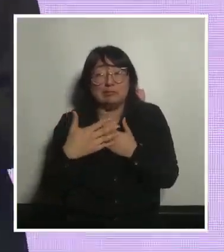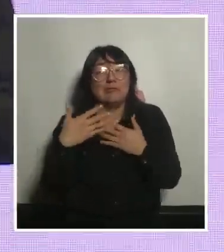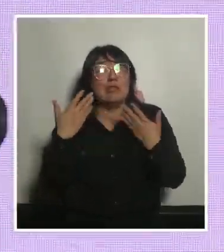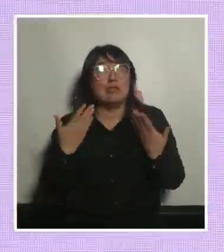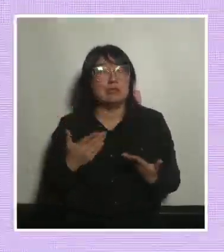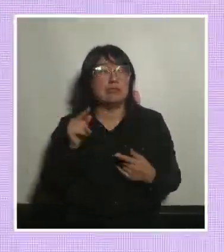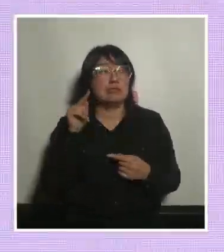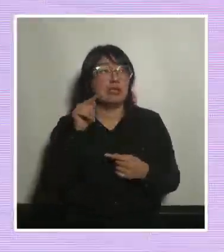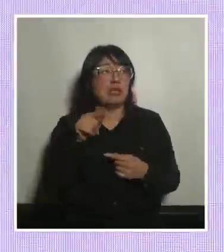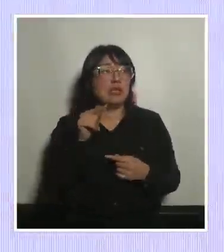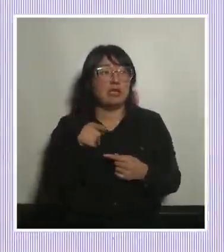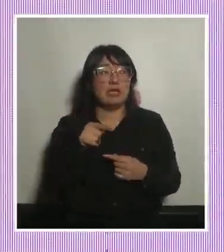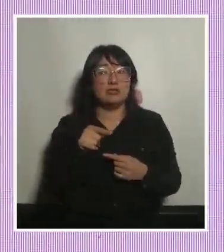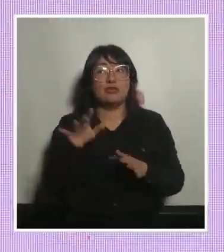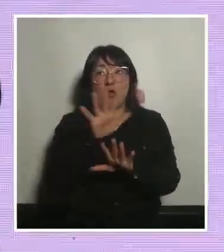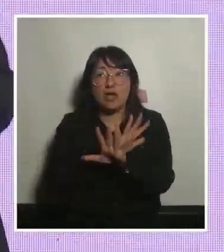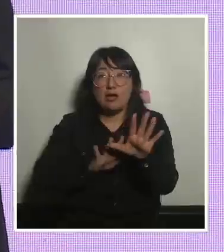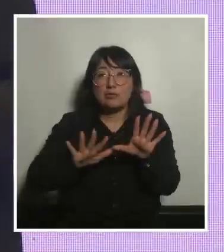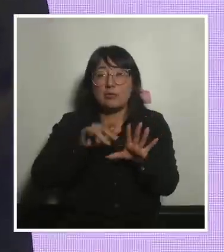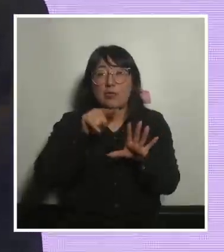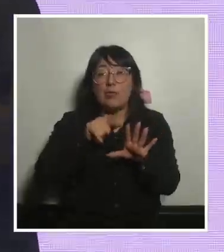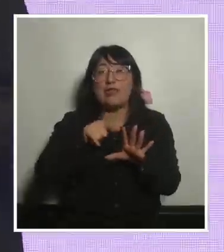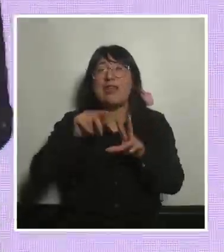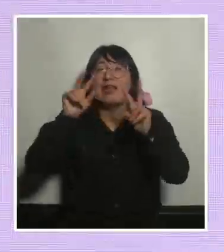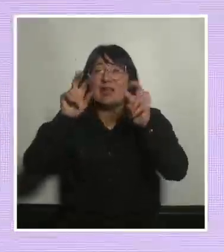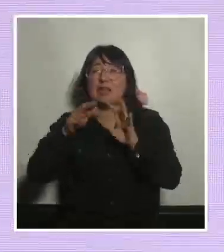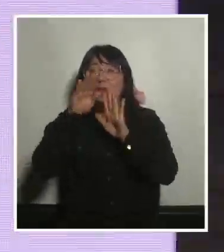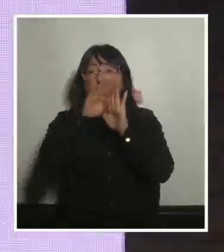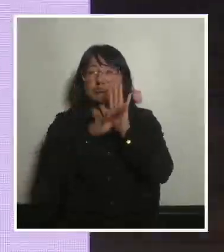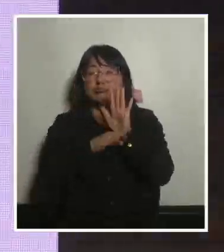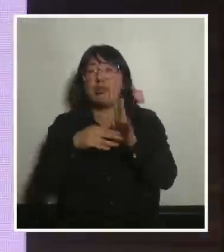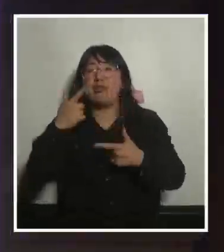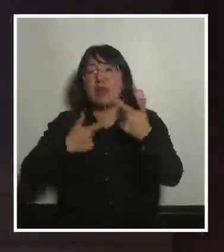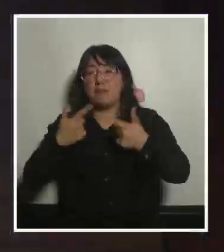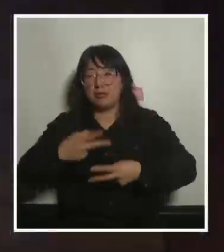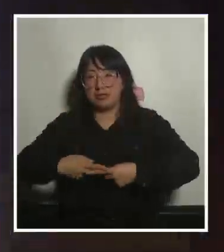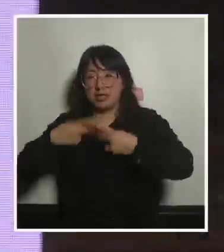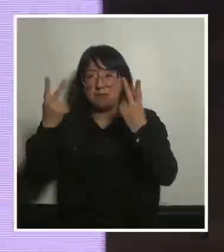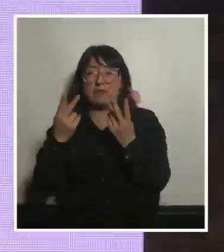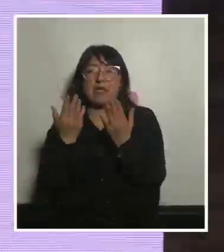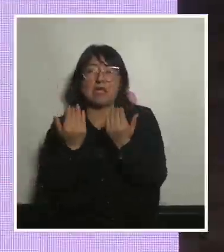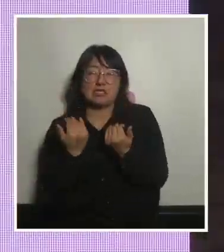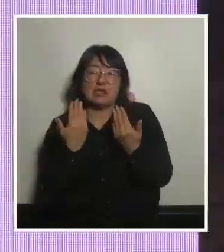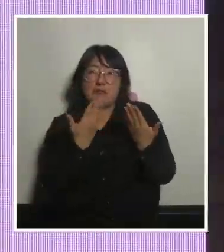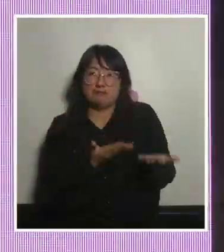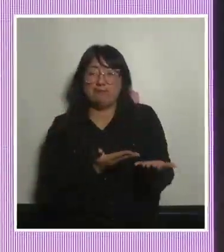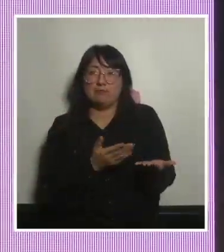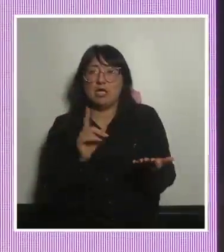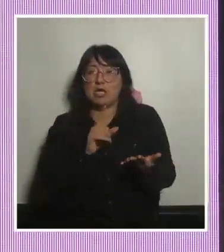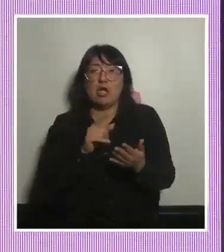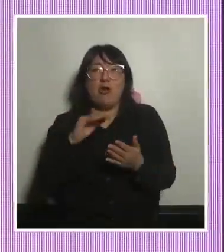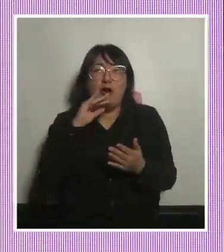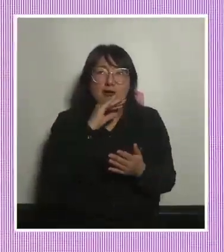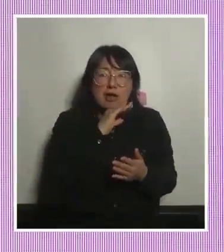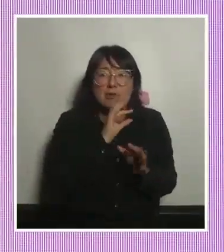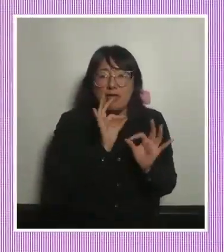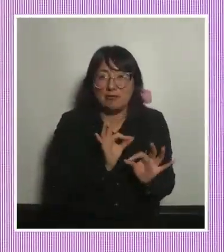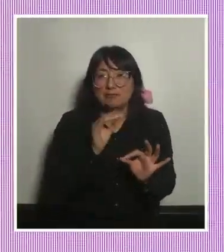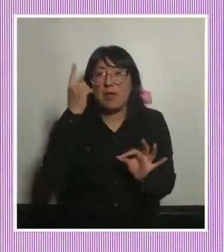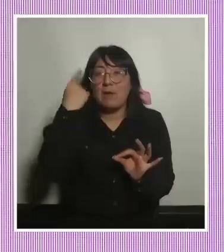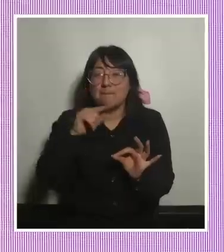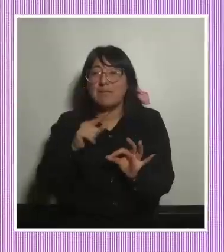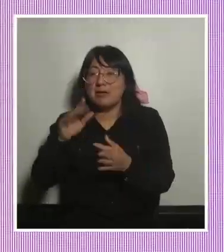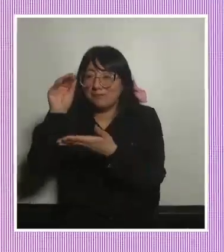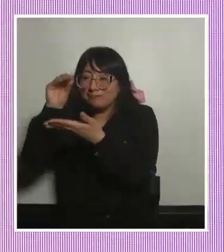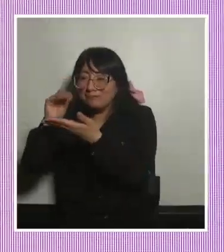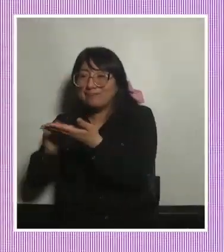eso es tener una previsión de la política pública para necesidades que son sobrevenidas y que no son inmediatas pero las vas a